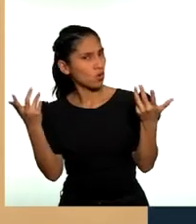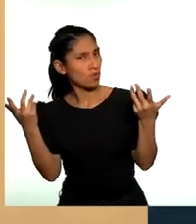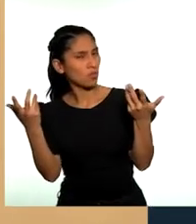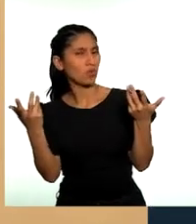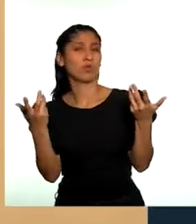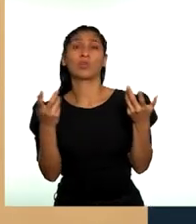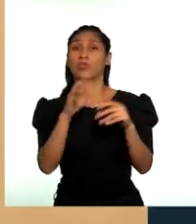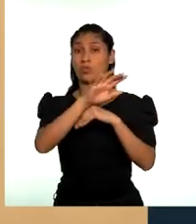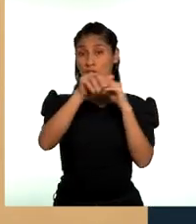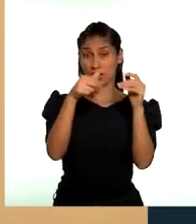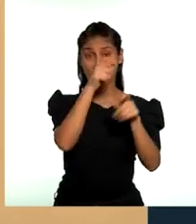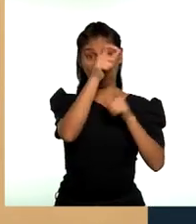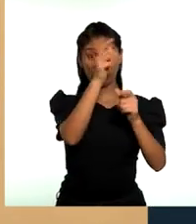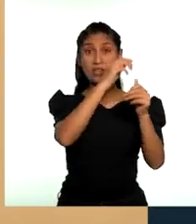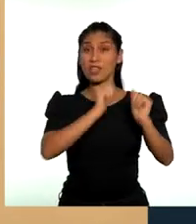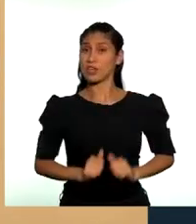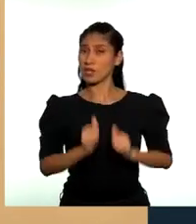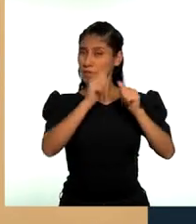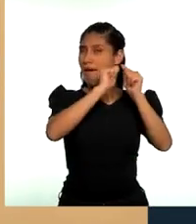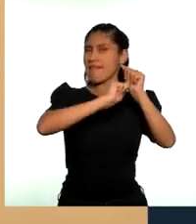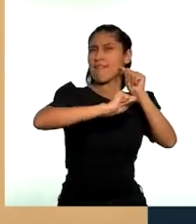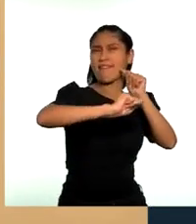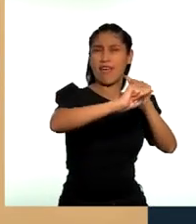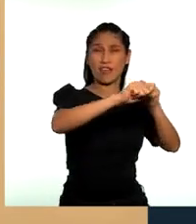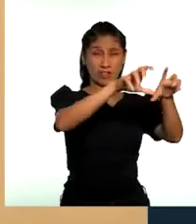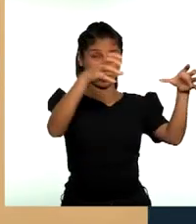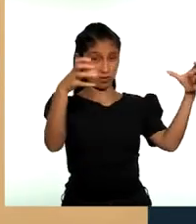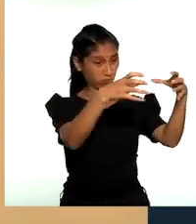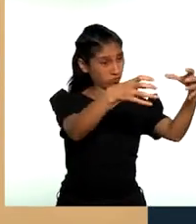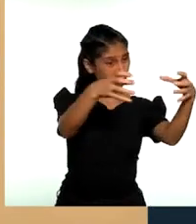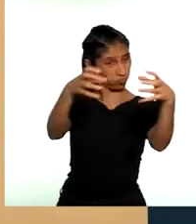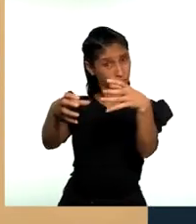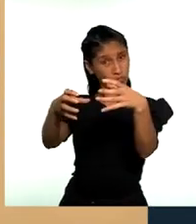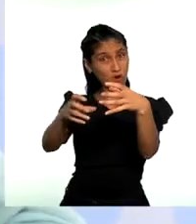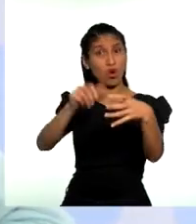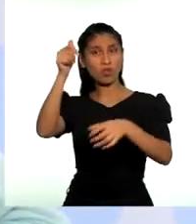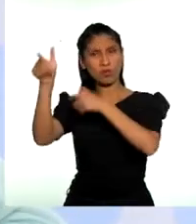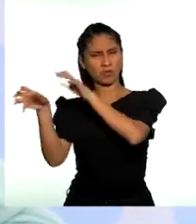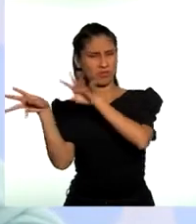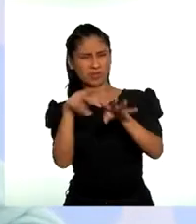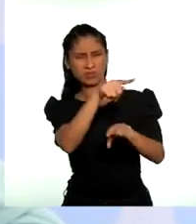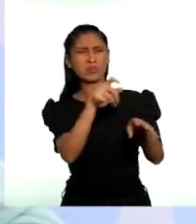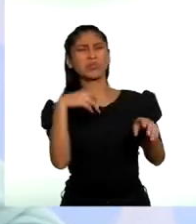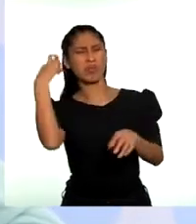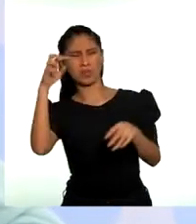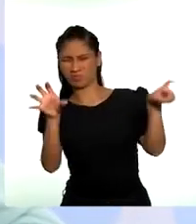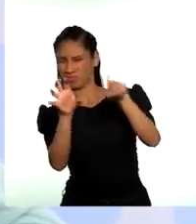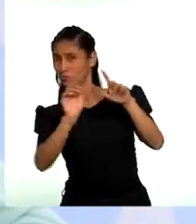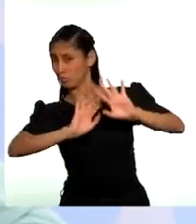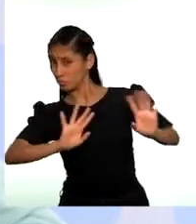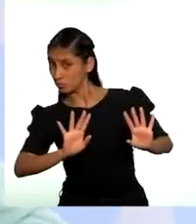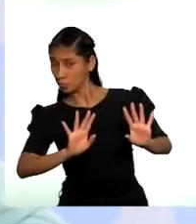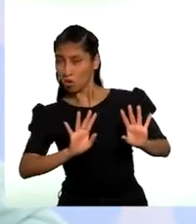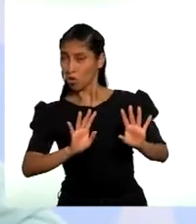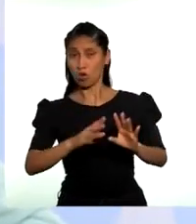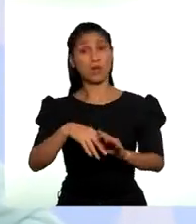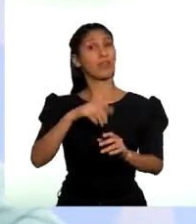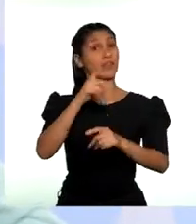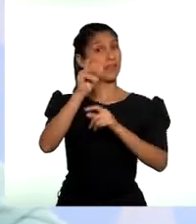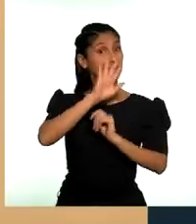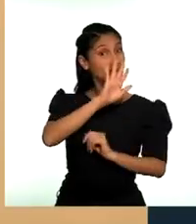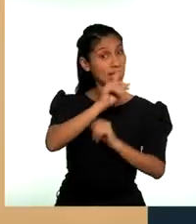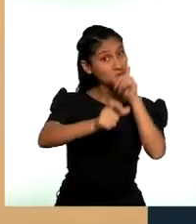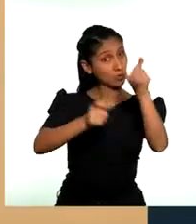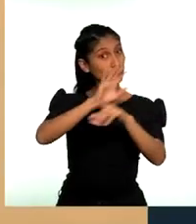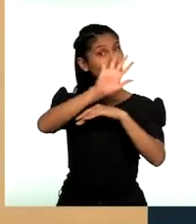quita el derecho a la participación política. Los derechos humanos son para todas y todos por